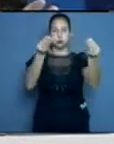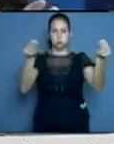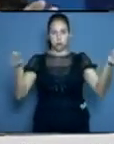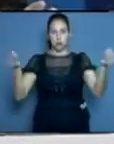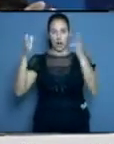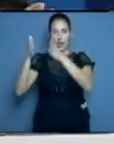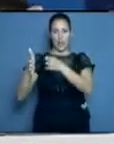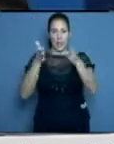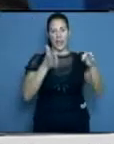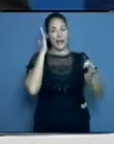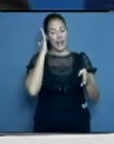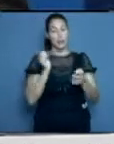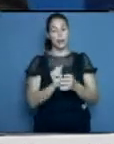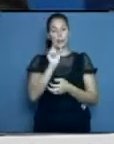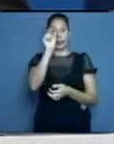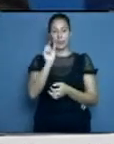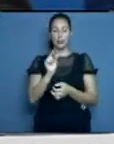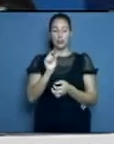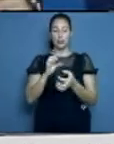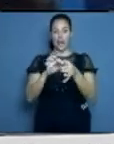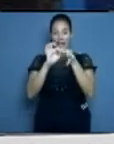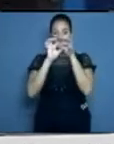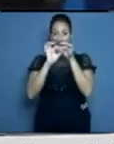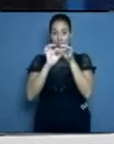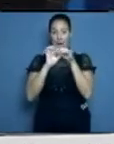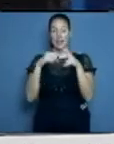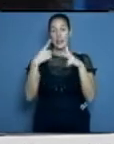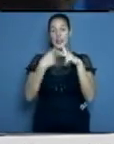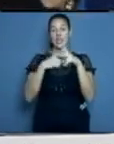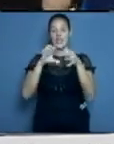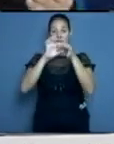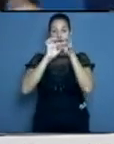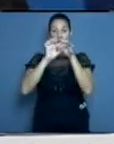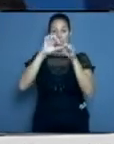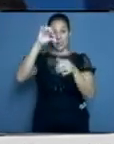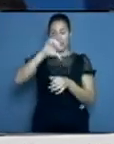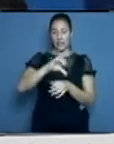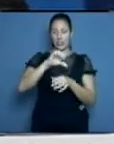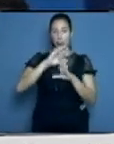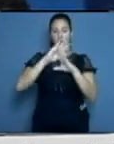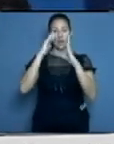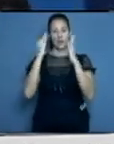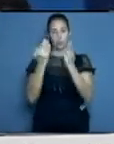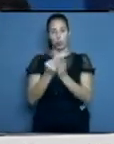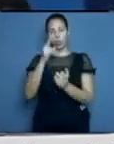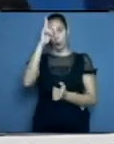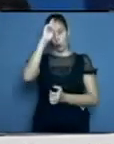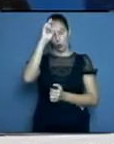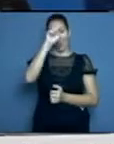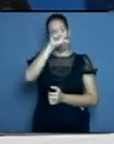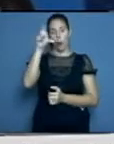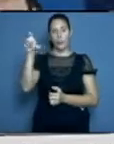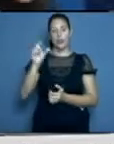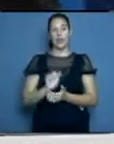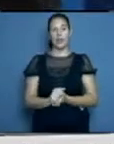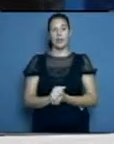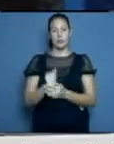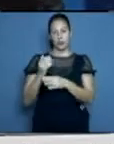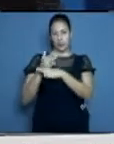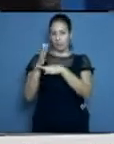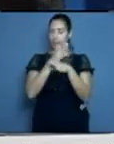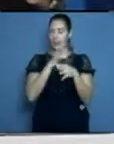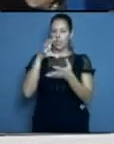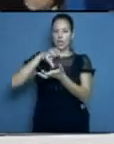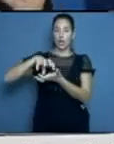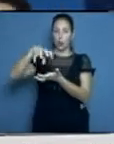críticos de COVID-19, o sea, incremento de las camas en las unidades de violencia intensiva, las unidades de cuidado intermedio y en las unidades